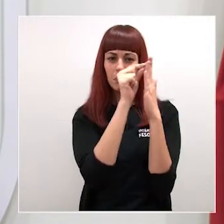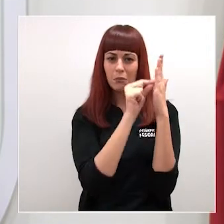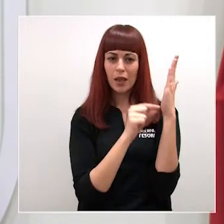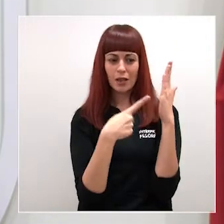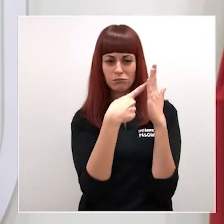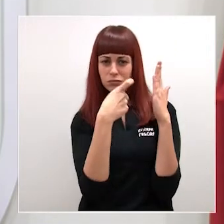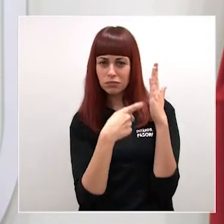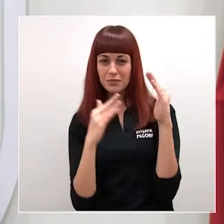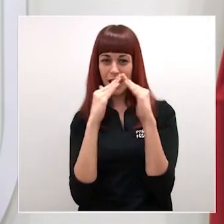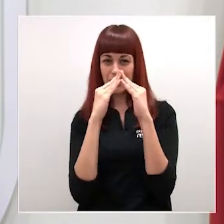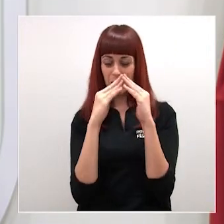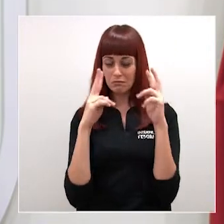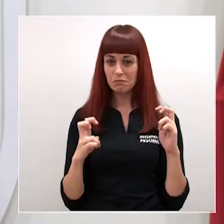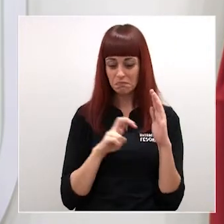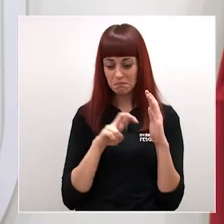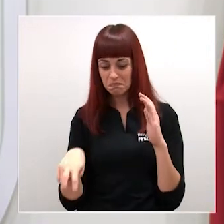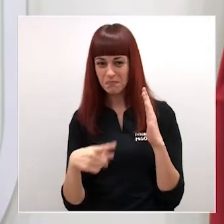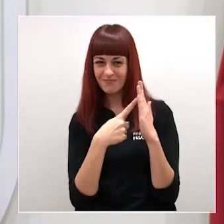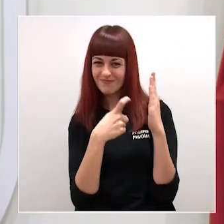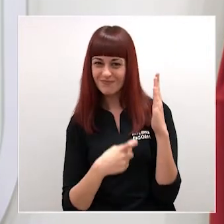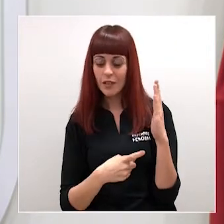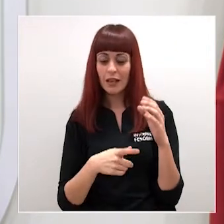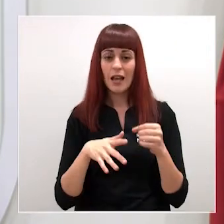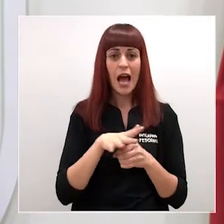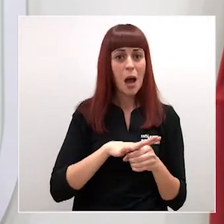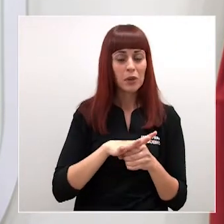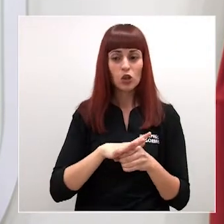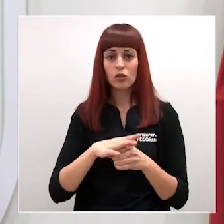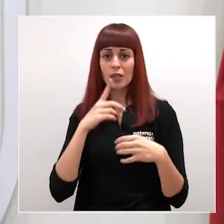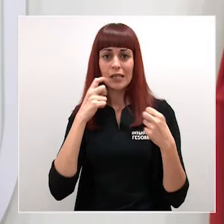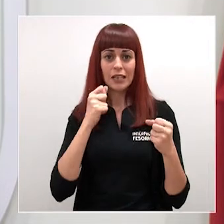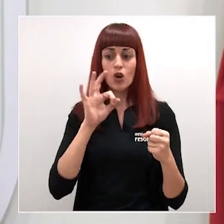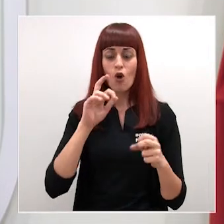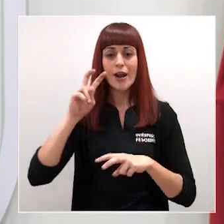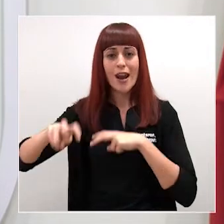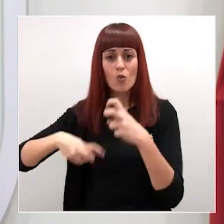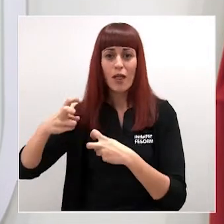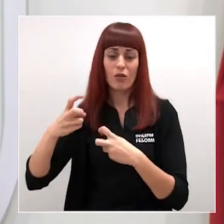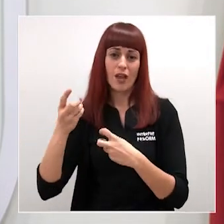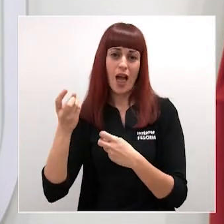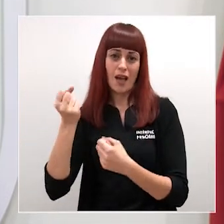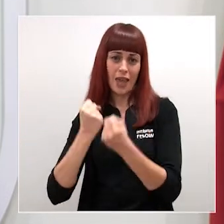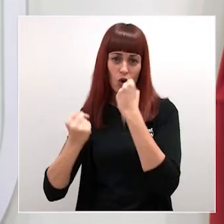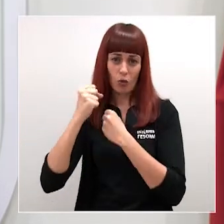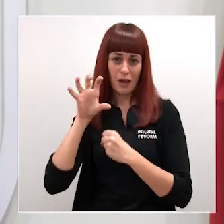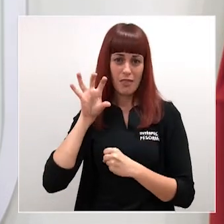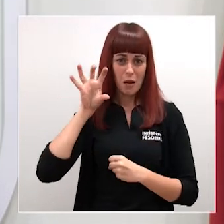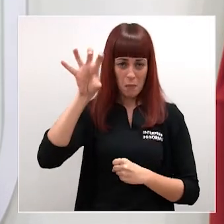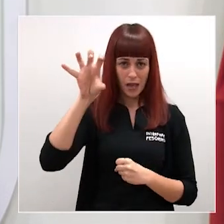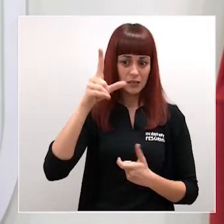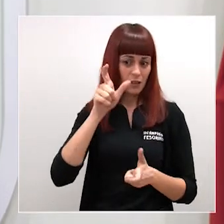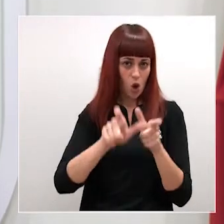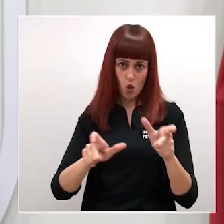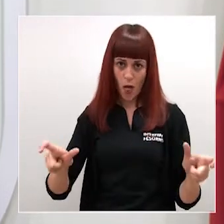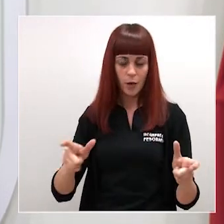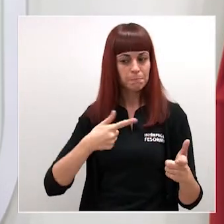confinamiento, tanto en el ámbito sanitario como en el de la recuperación de la actividad económica de nuestro país y de los